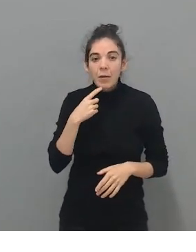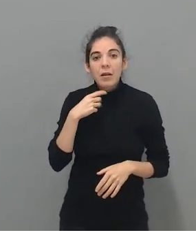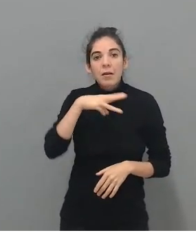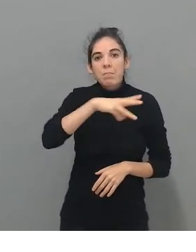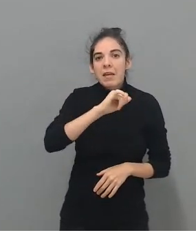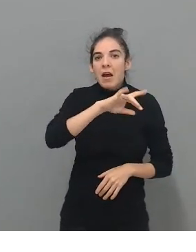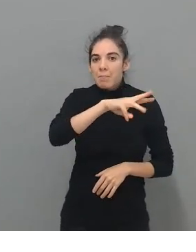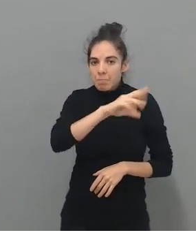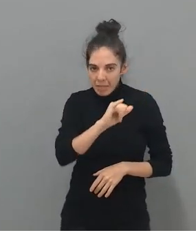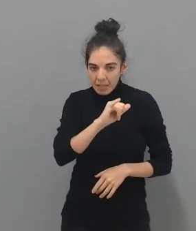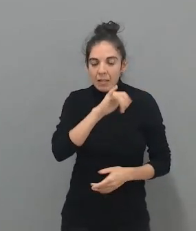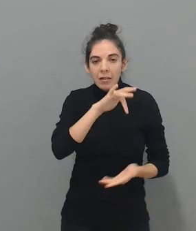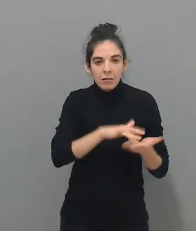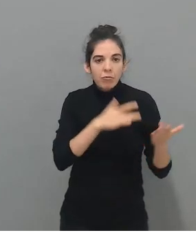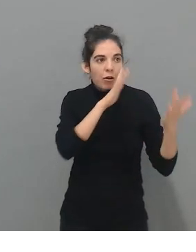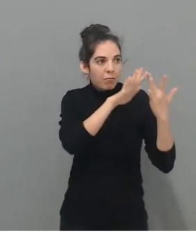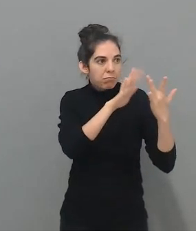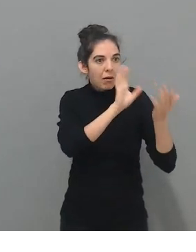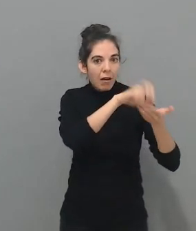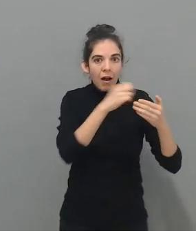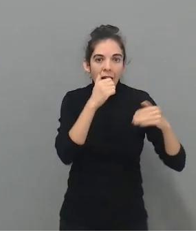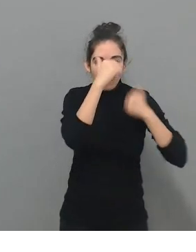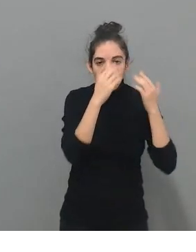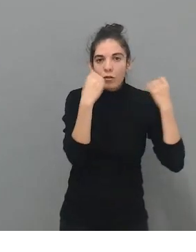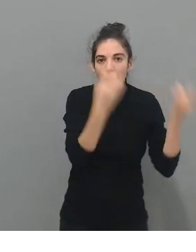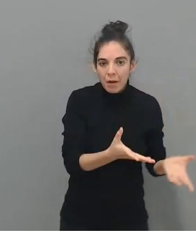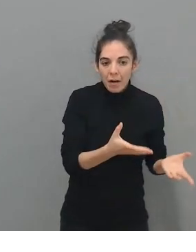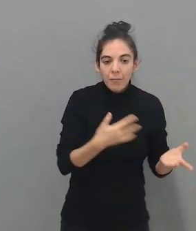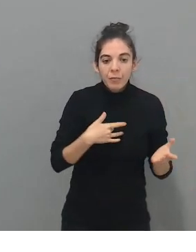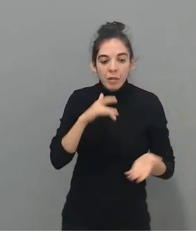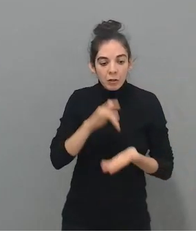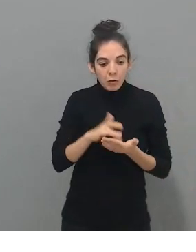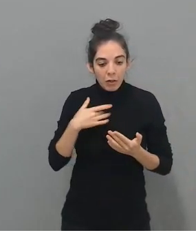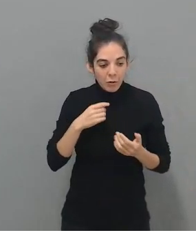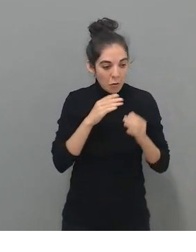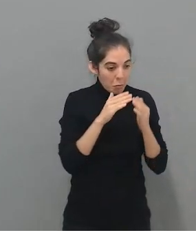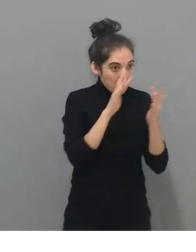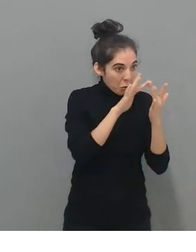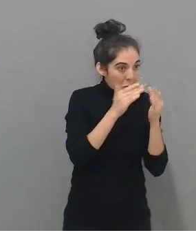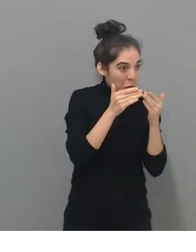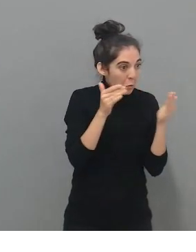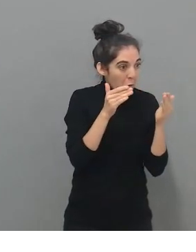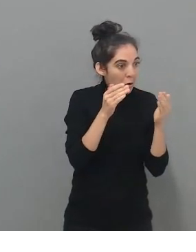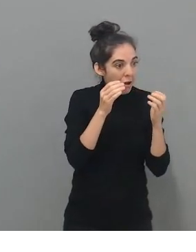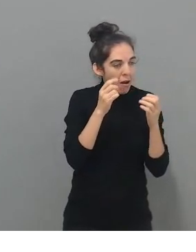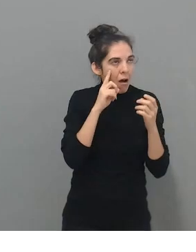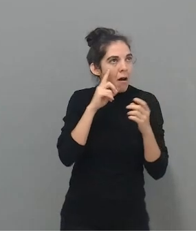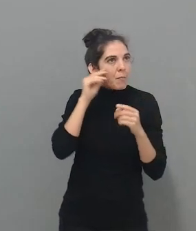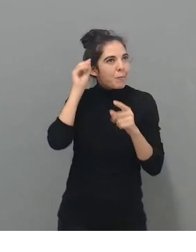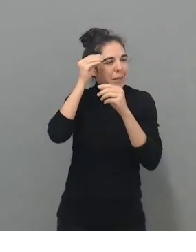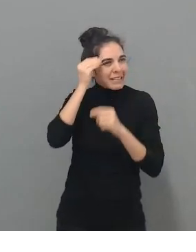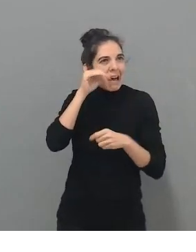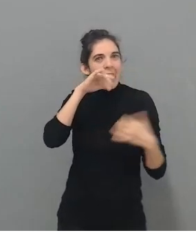en mis mejores sueños, cuando empecé y tuve contacto con la AMME, pude imaginar. ¿Qué hacemos?